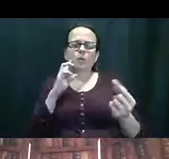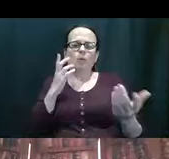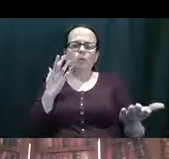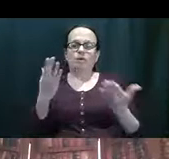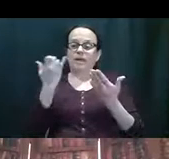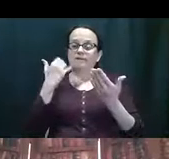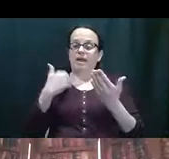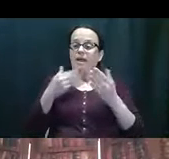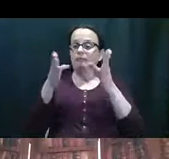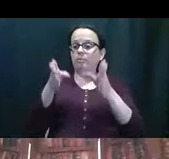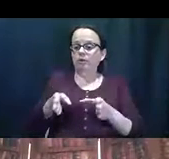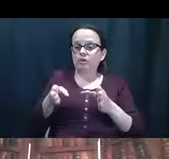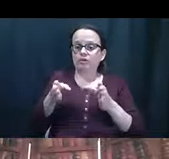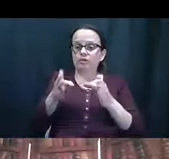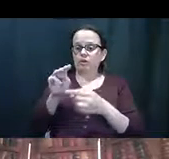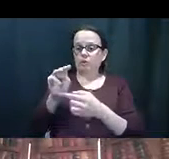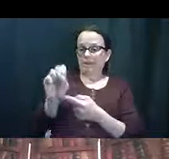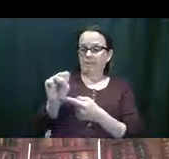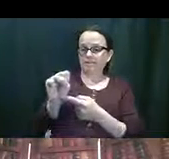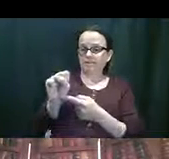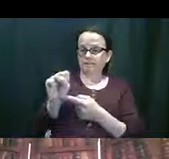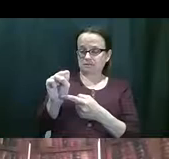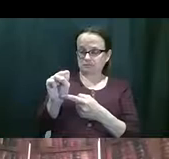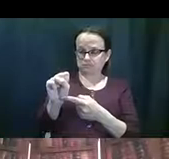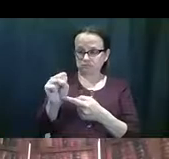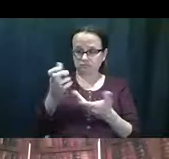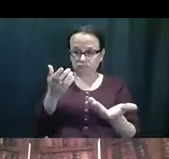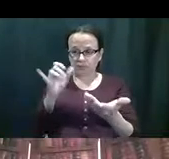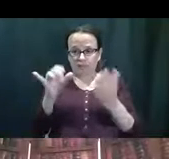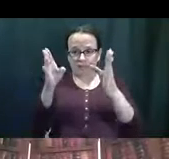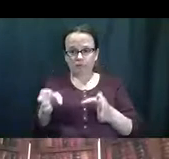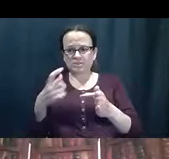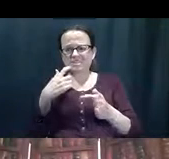dolor o una persona con, con, con MS.